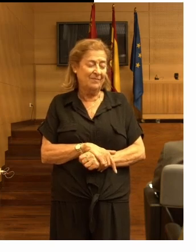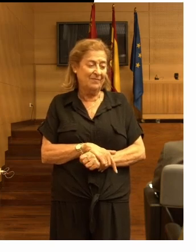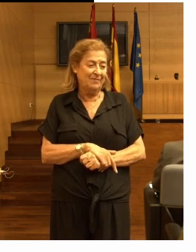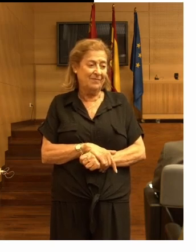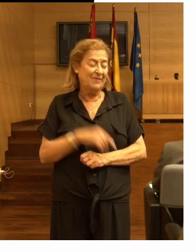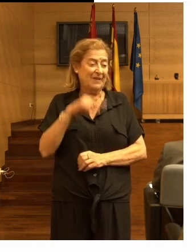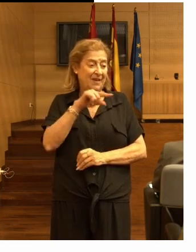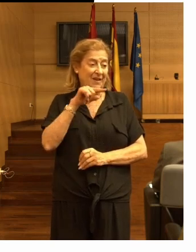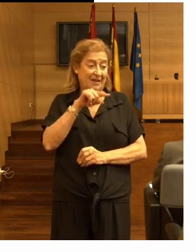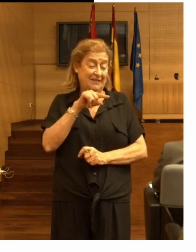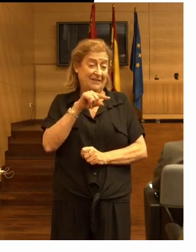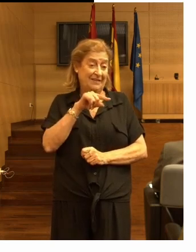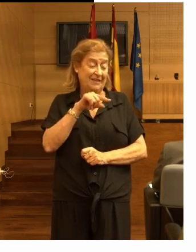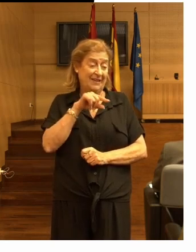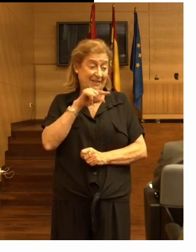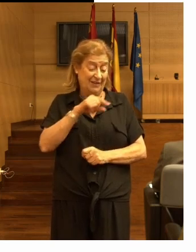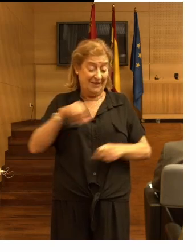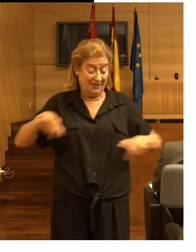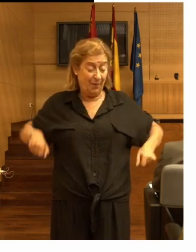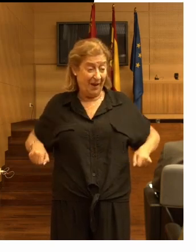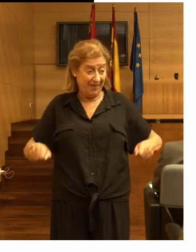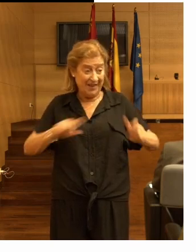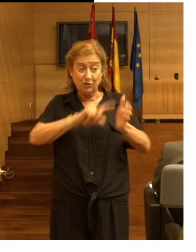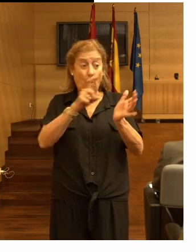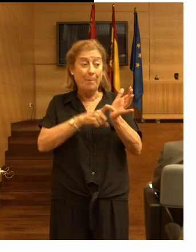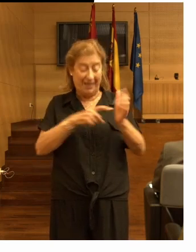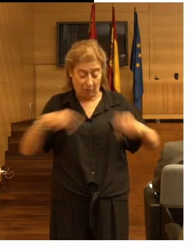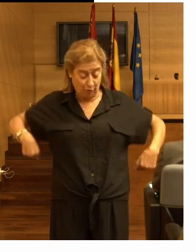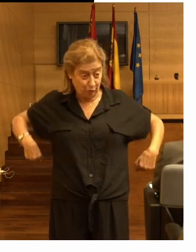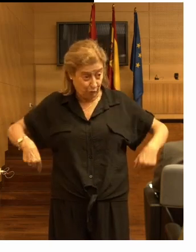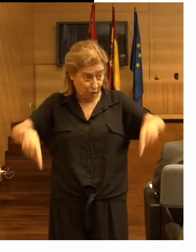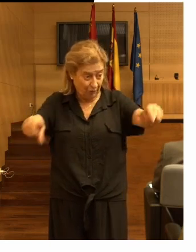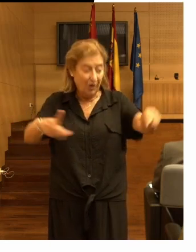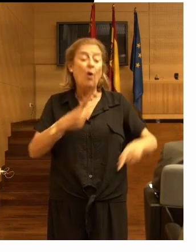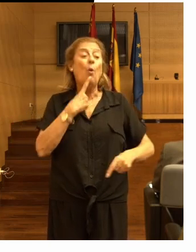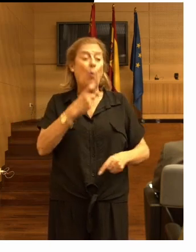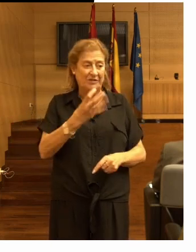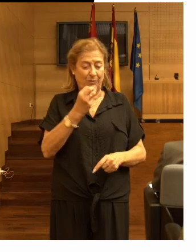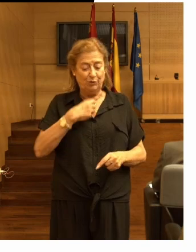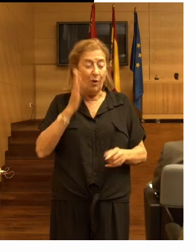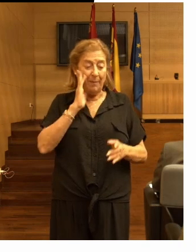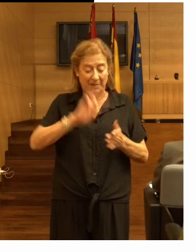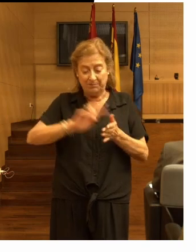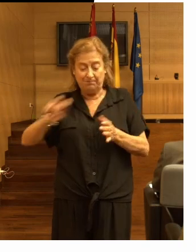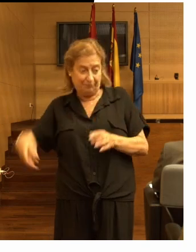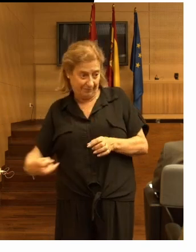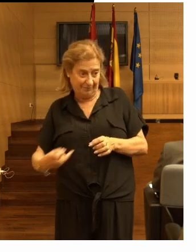estos estos barandales completos dificultan mucho salir de la cama